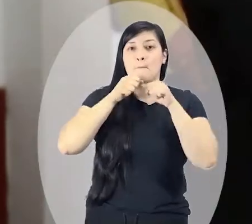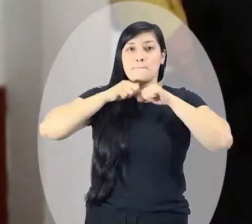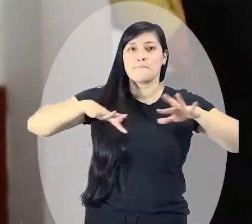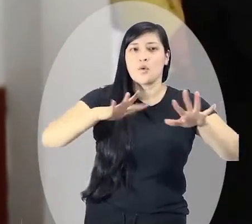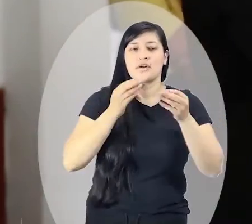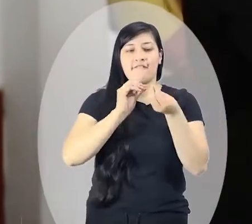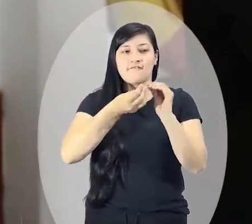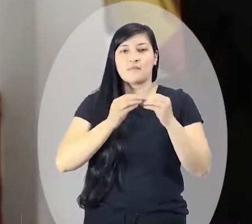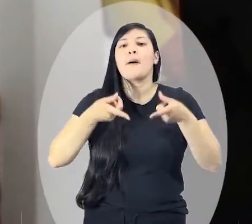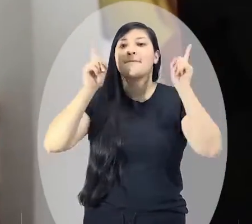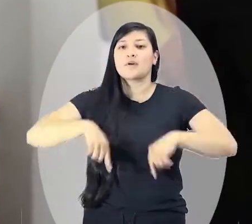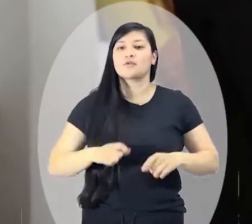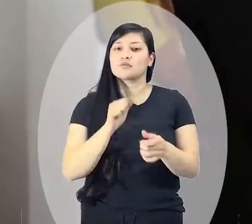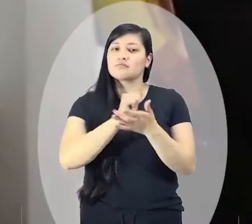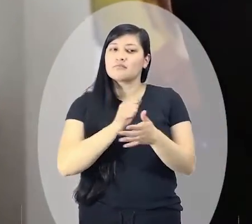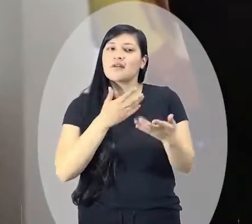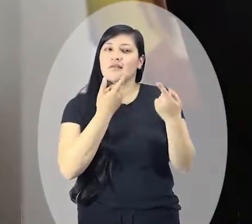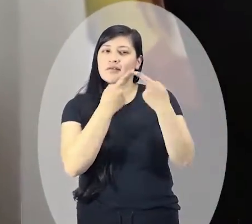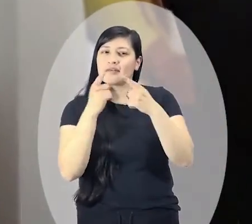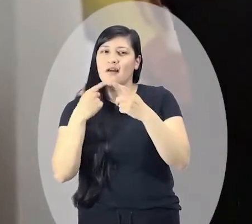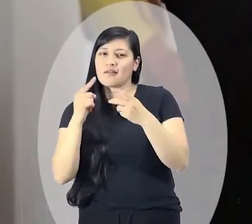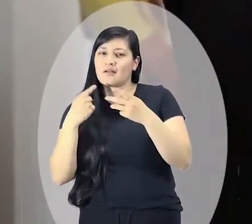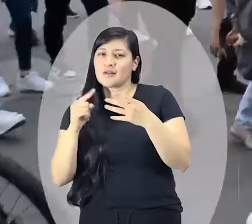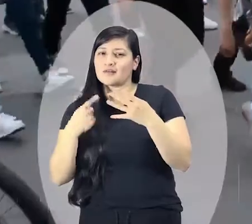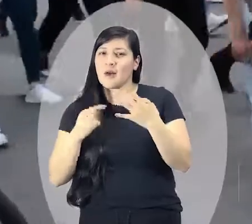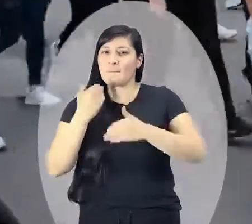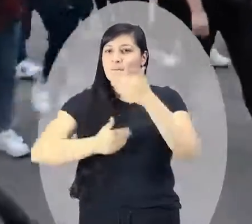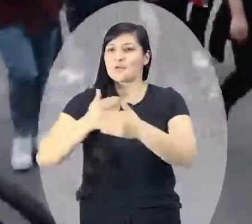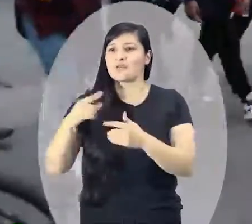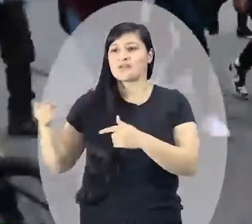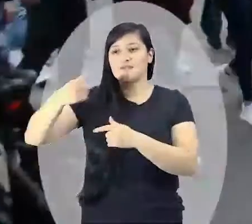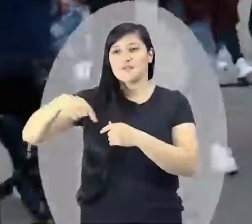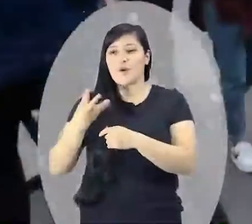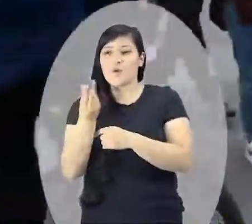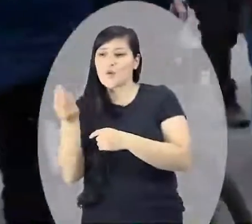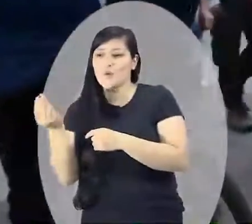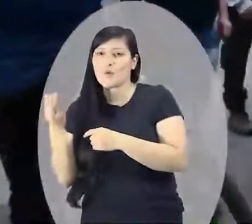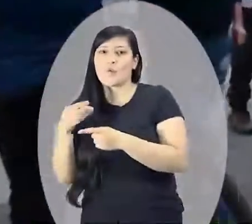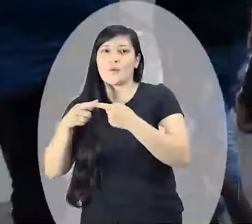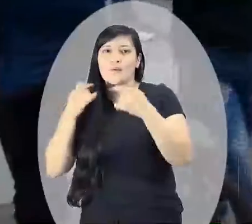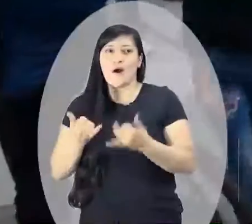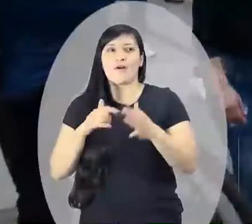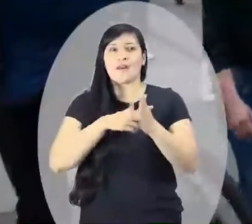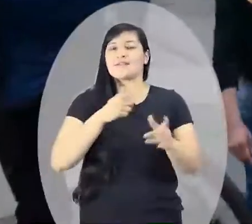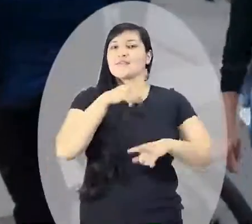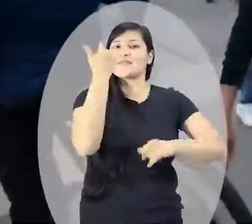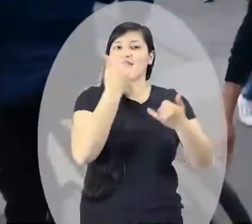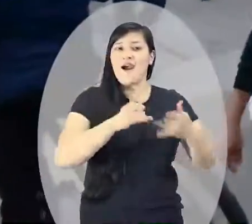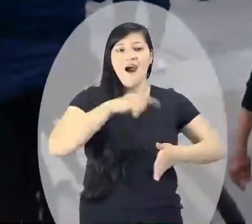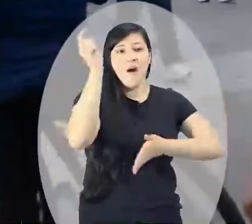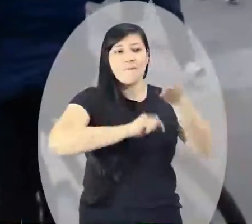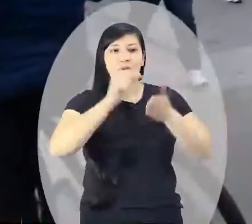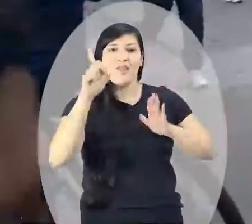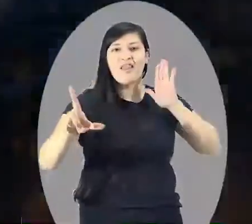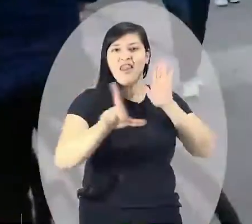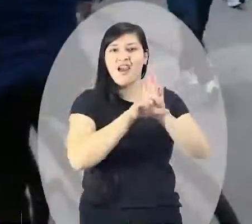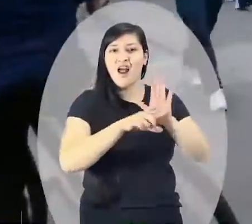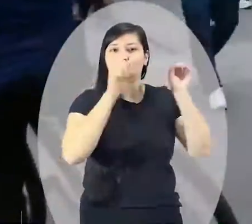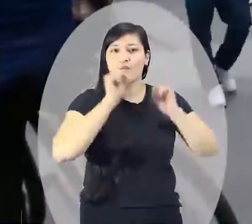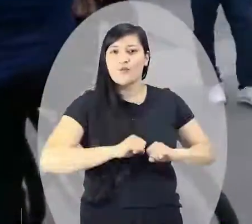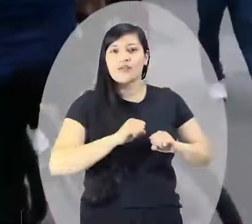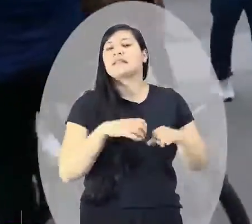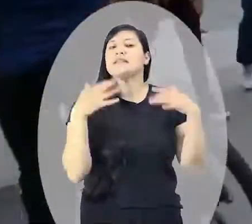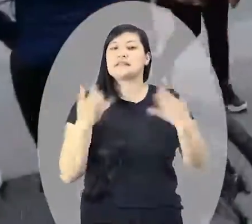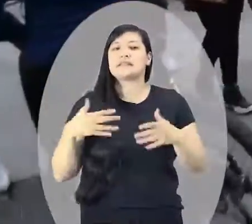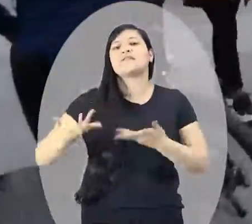podemos materializar los diferentes procesos que trabajamos con nuestras diferentes organizaciones, nuestros sectores, con los diferentes